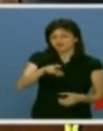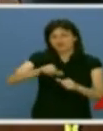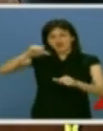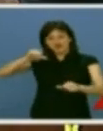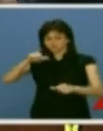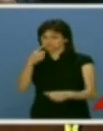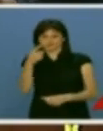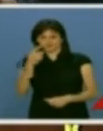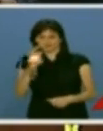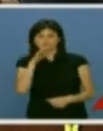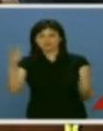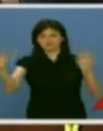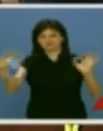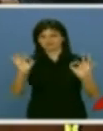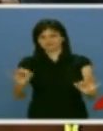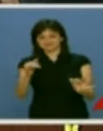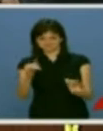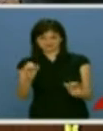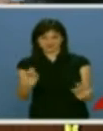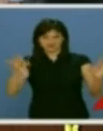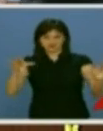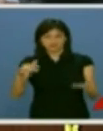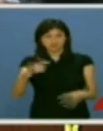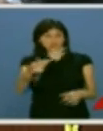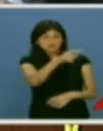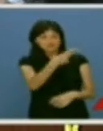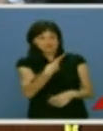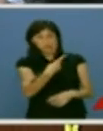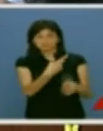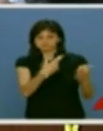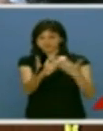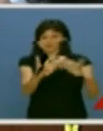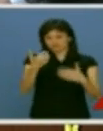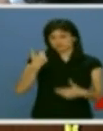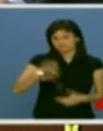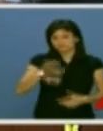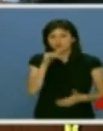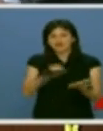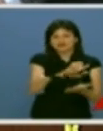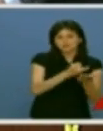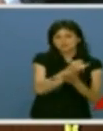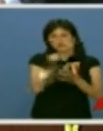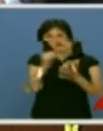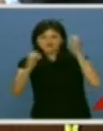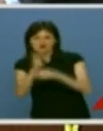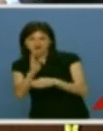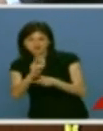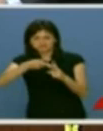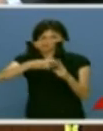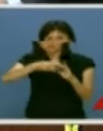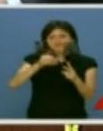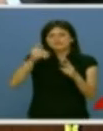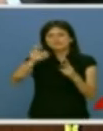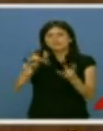hace siempre y menos en un momento como este. Usted y yo sabemos que hemos hablado y vamos a hablar mucho de agricultura y de ganadería, de cómo garantizar el